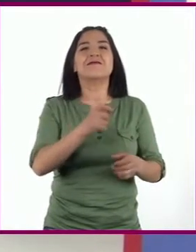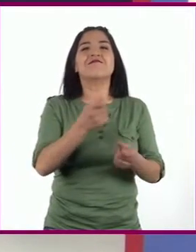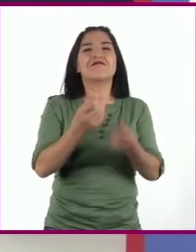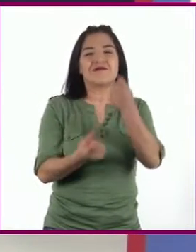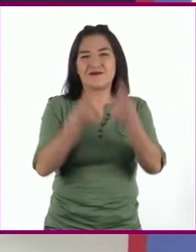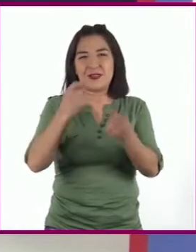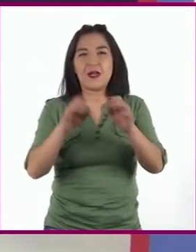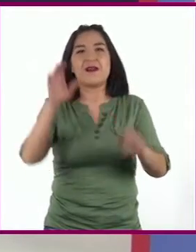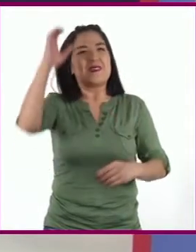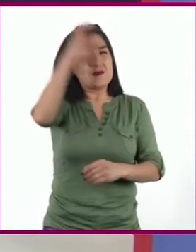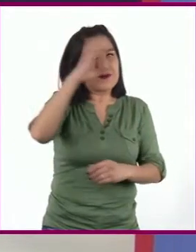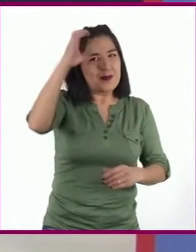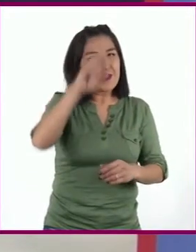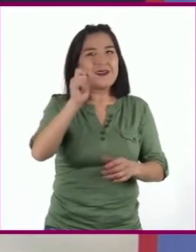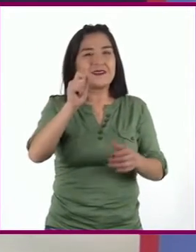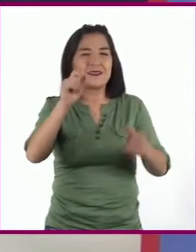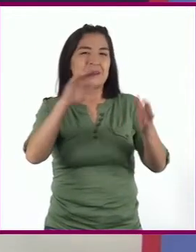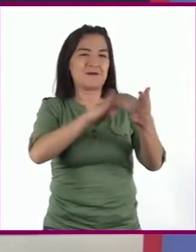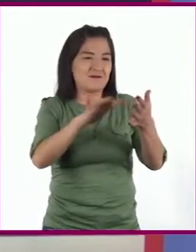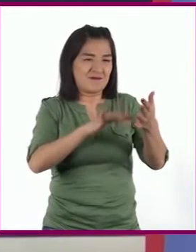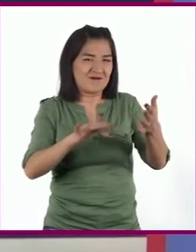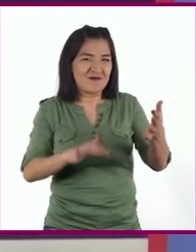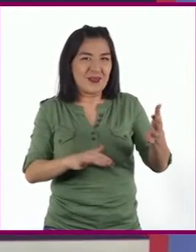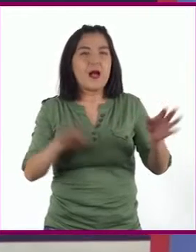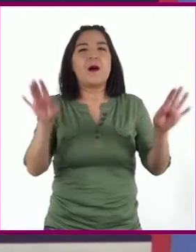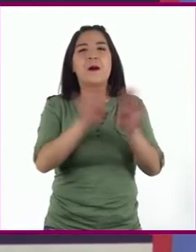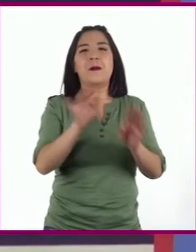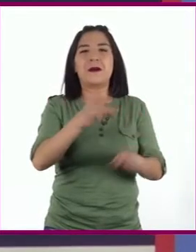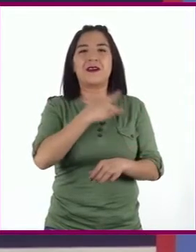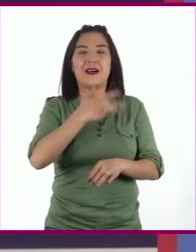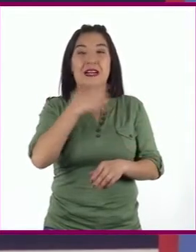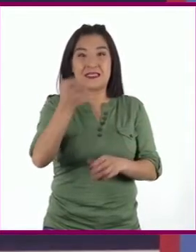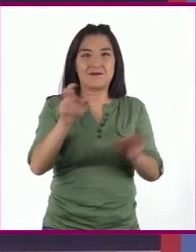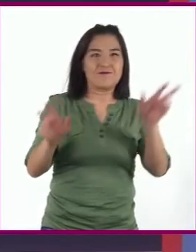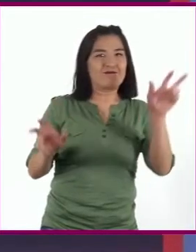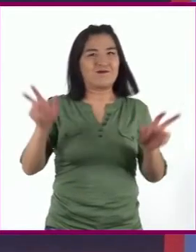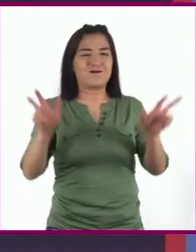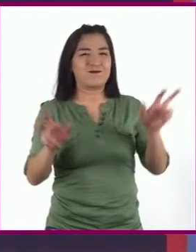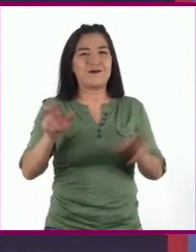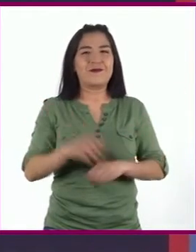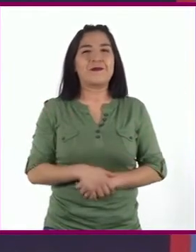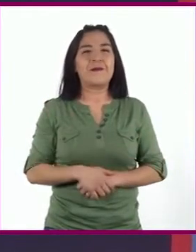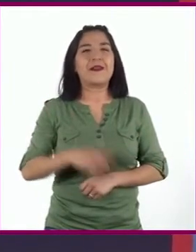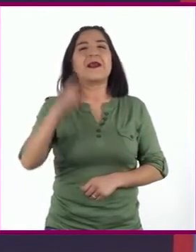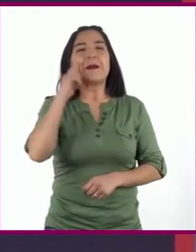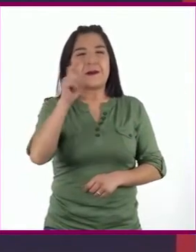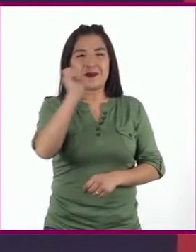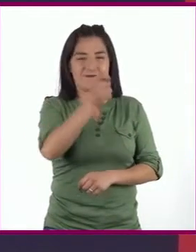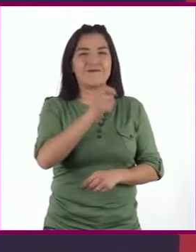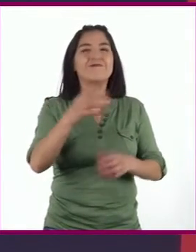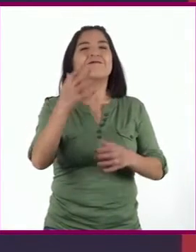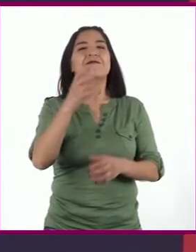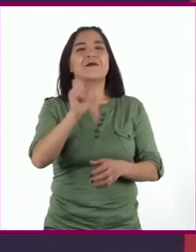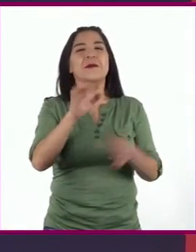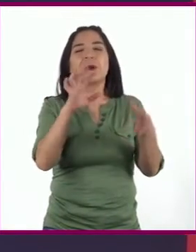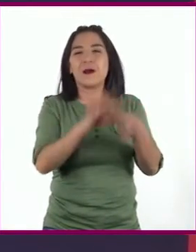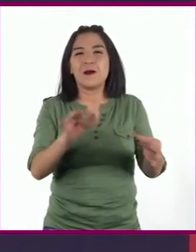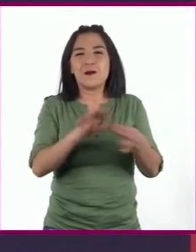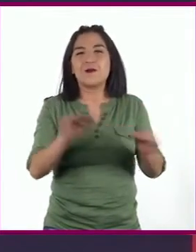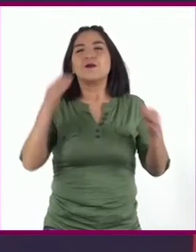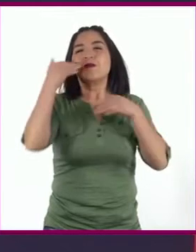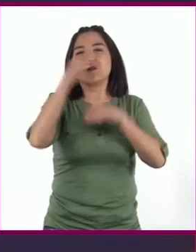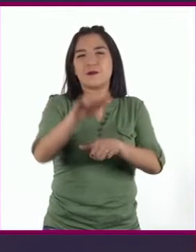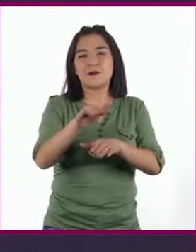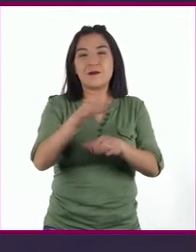ficción literaria puede hacer con un escarabajo Vamos a escuchar ahora un poco